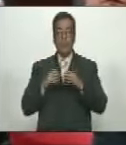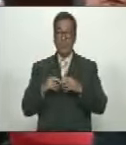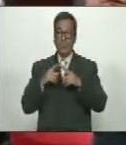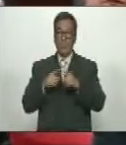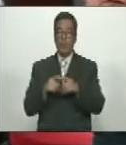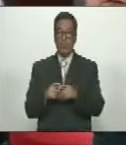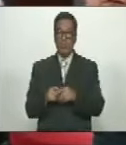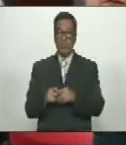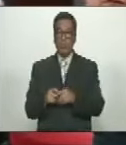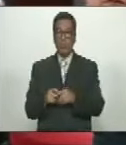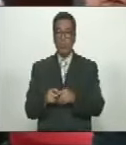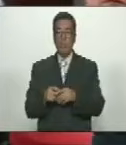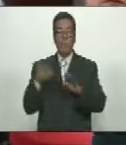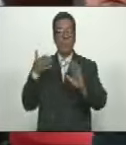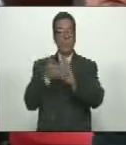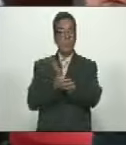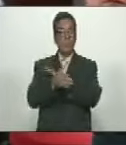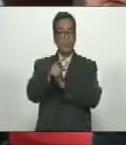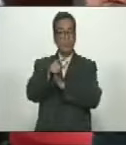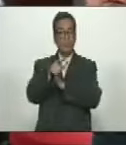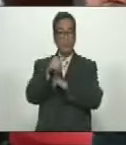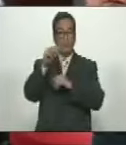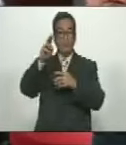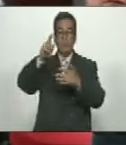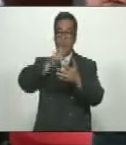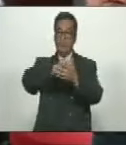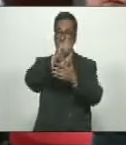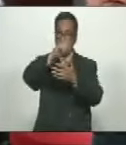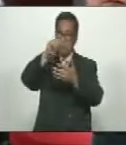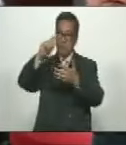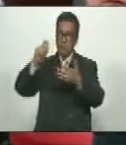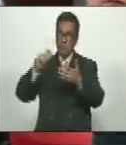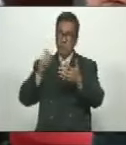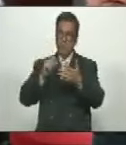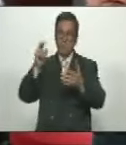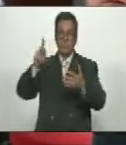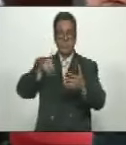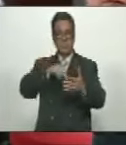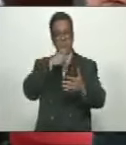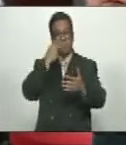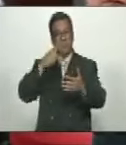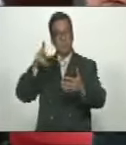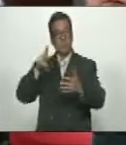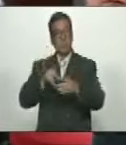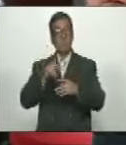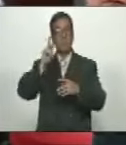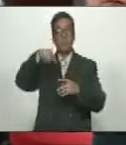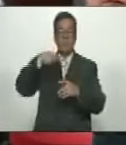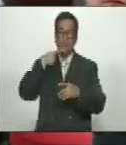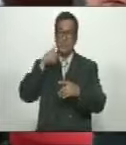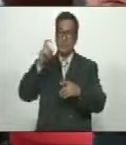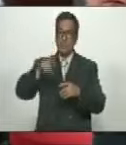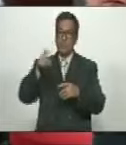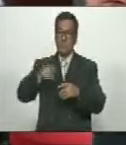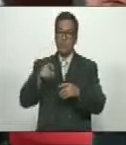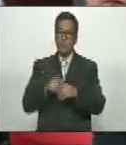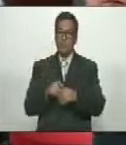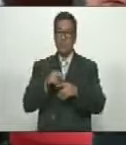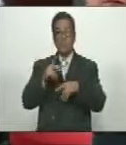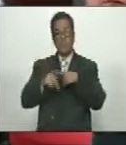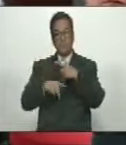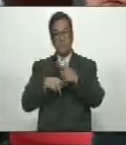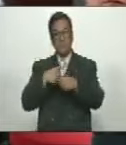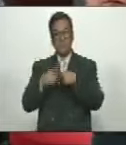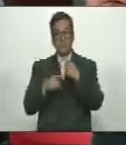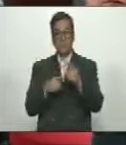de lo que significa la pintura, la poesía, pero también se dio la necesidad producto